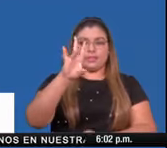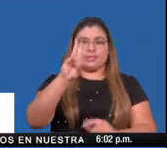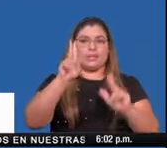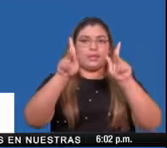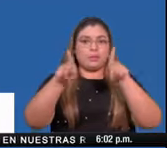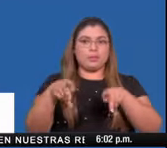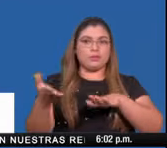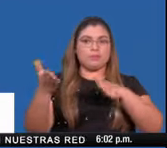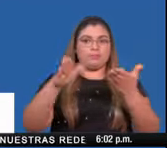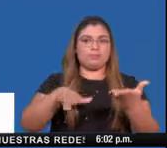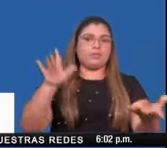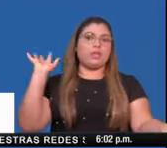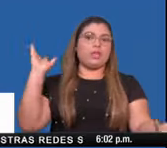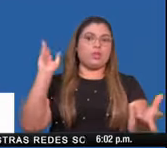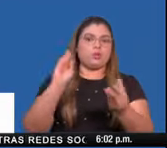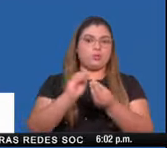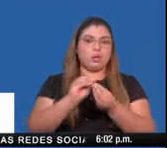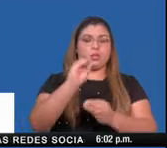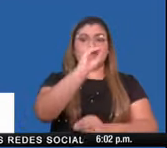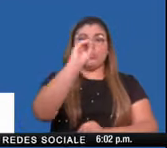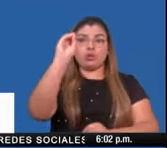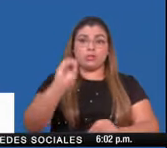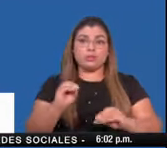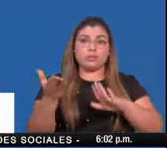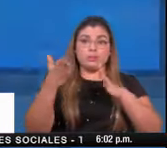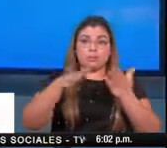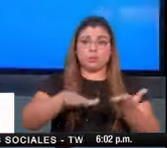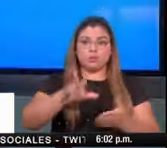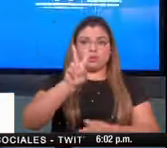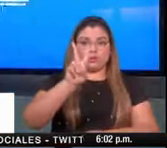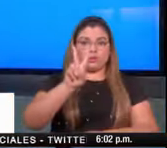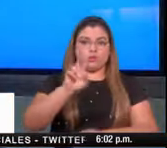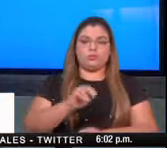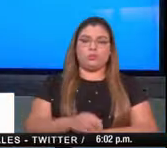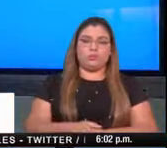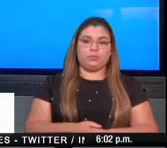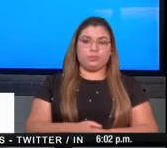acumuladas y un porcentaje de letalidad de 2.